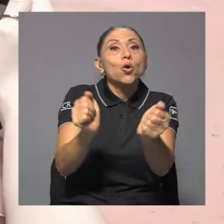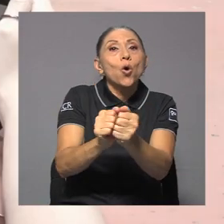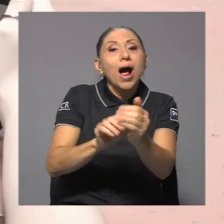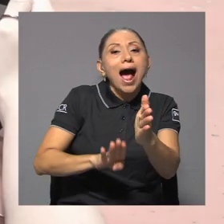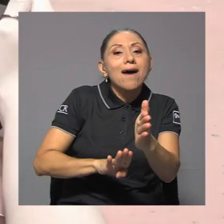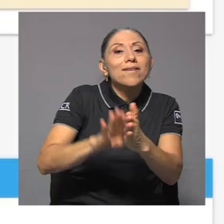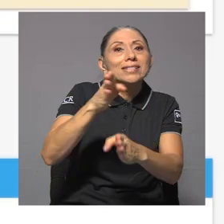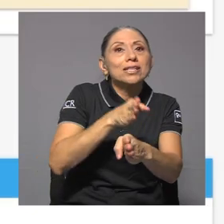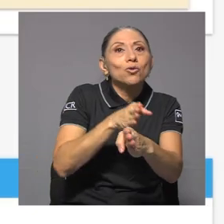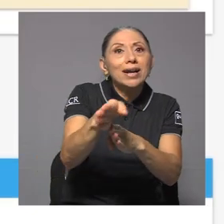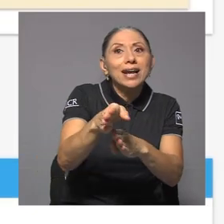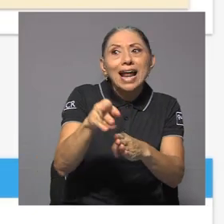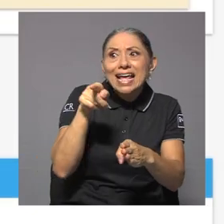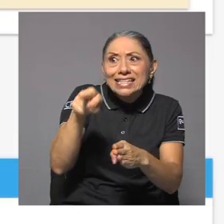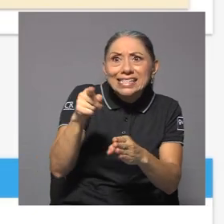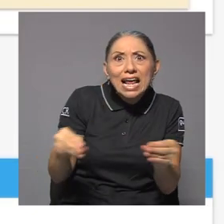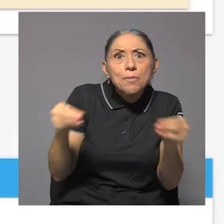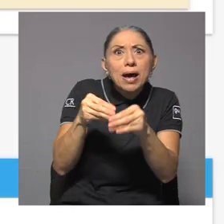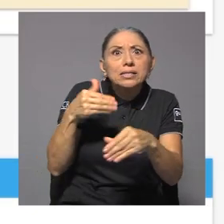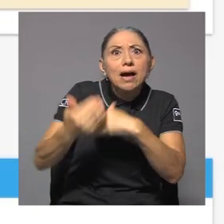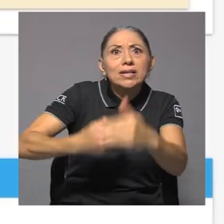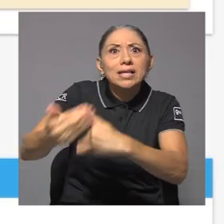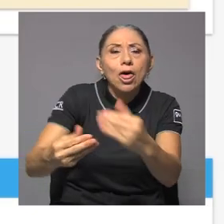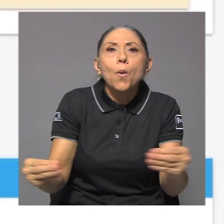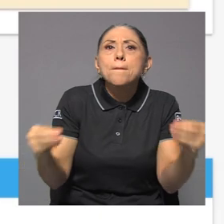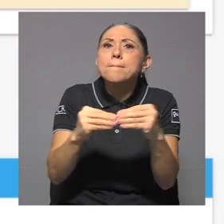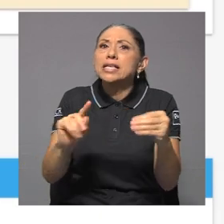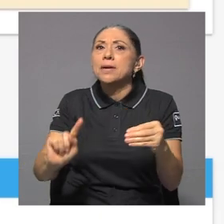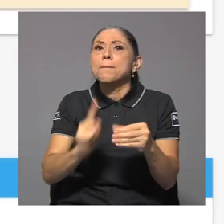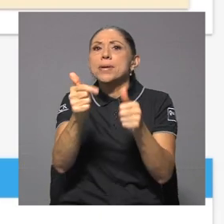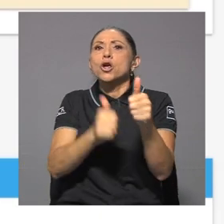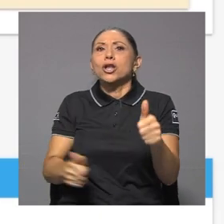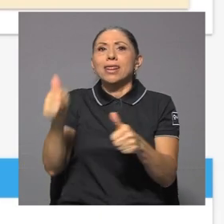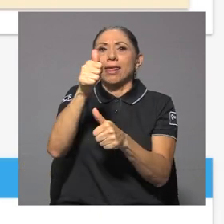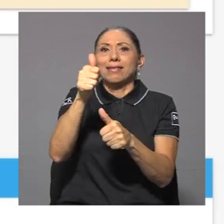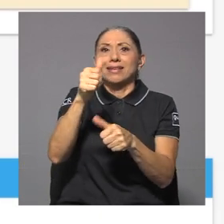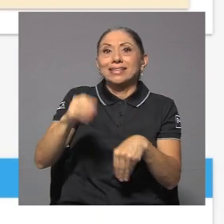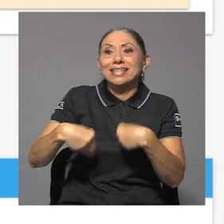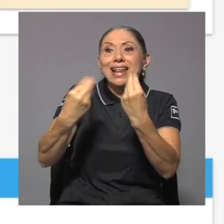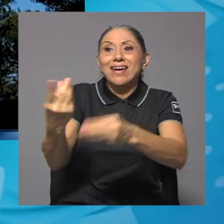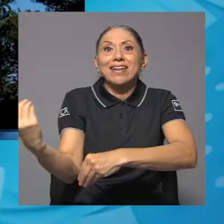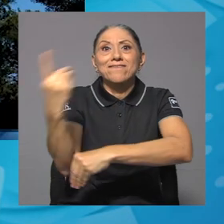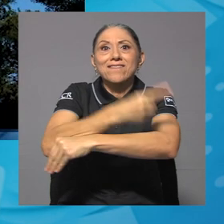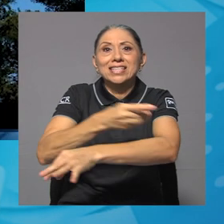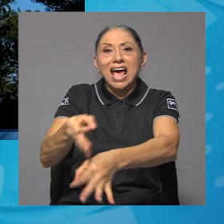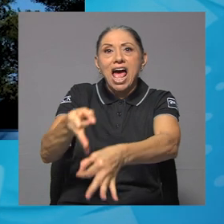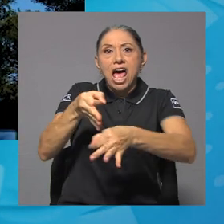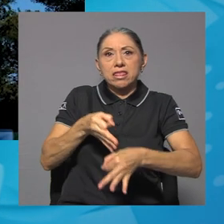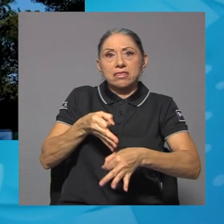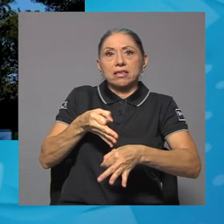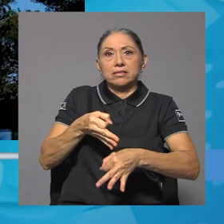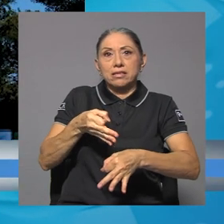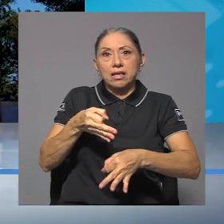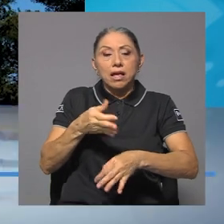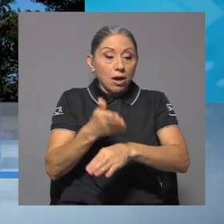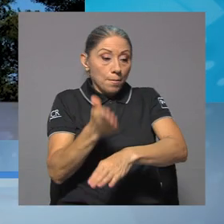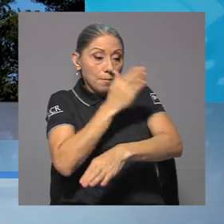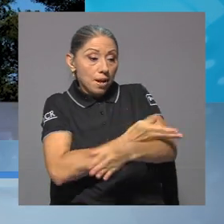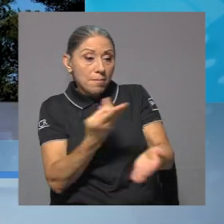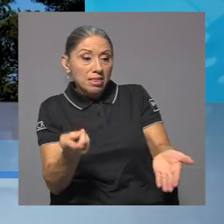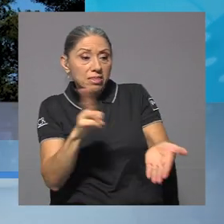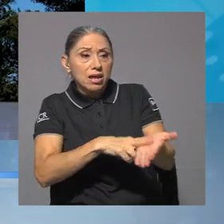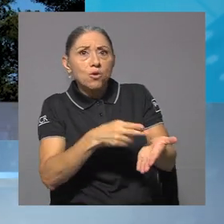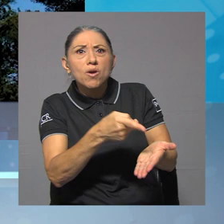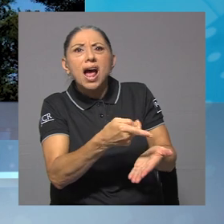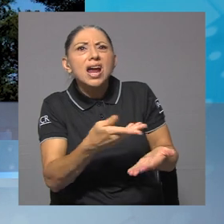mayor avance, mayor prioridad. Entonces, a tener fechas de matrícula más antes. Esa prematrícula, ¿qué es lo que nos va a dar?